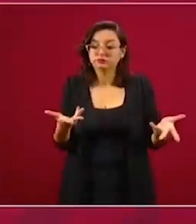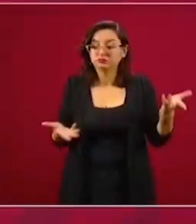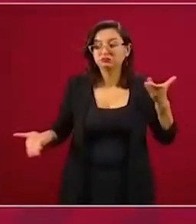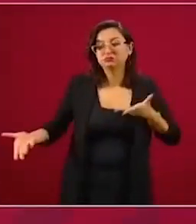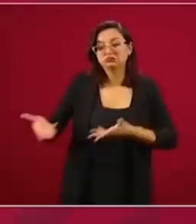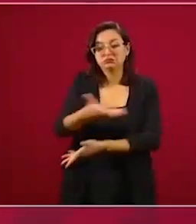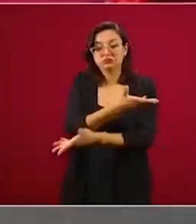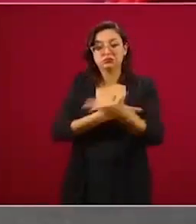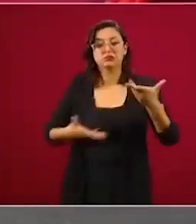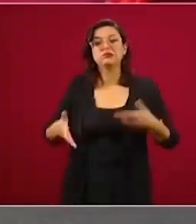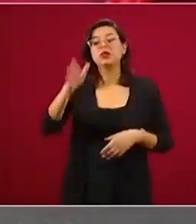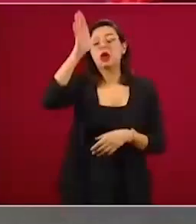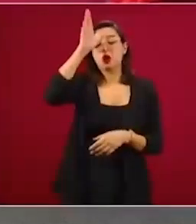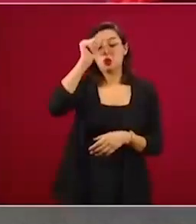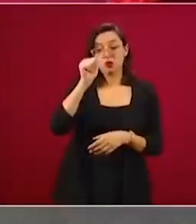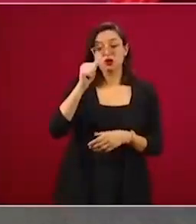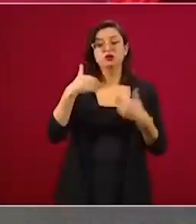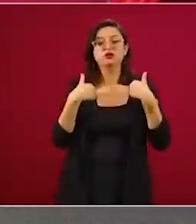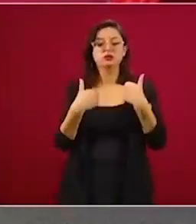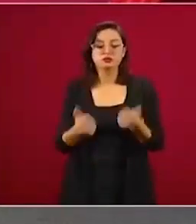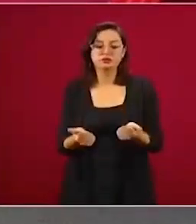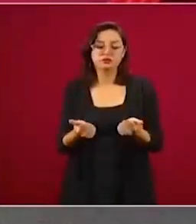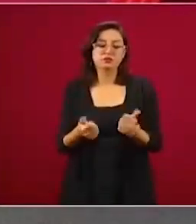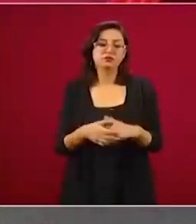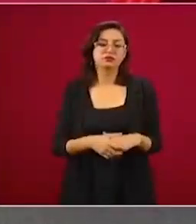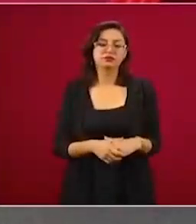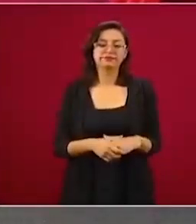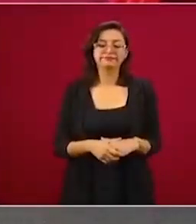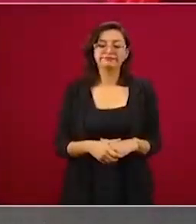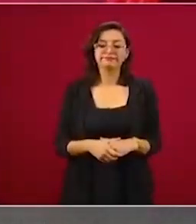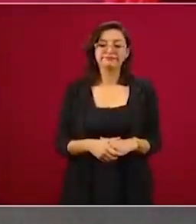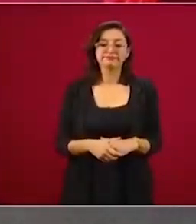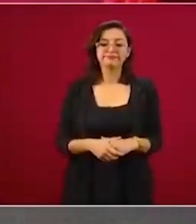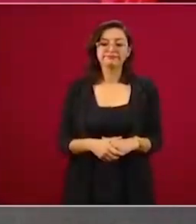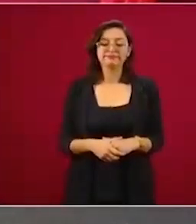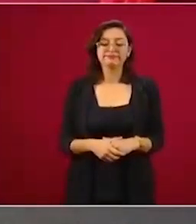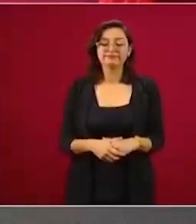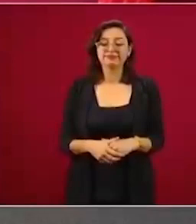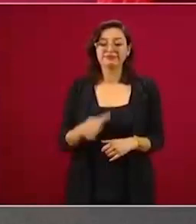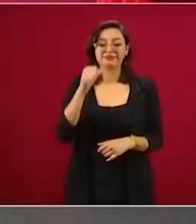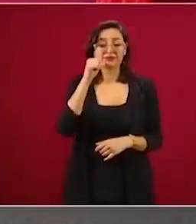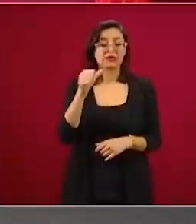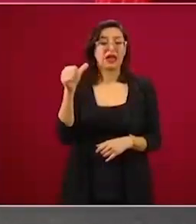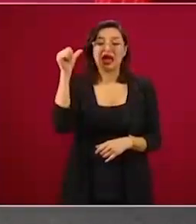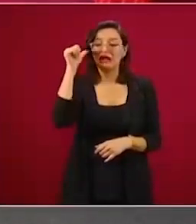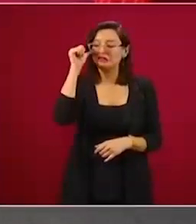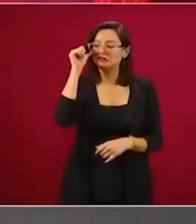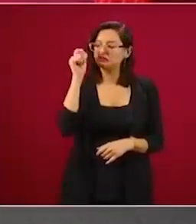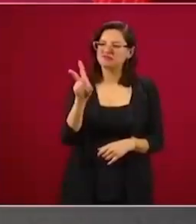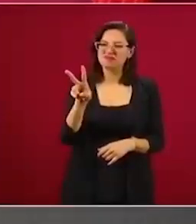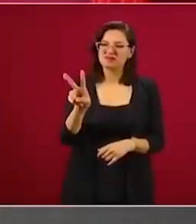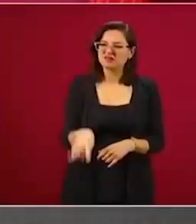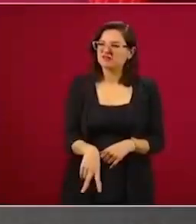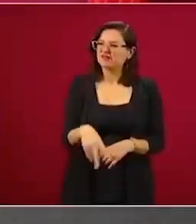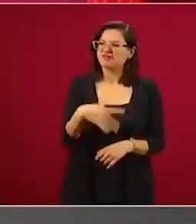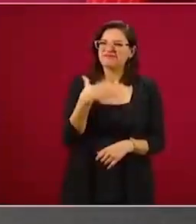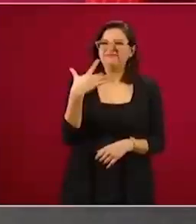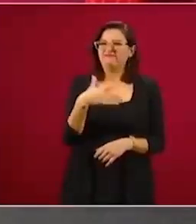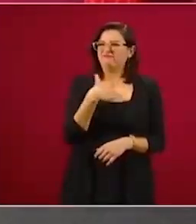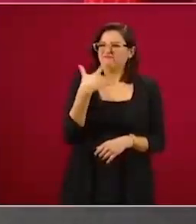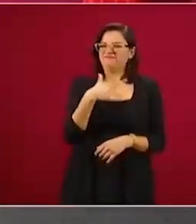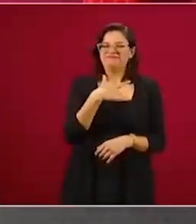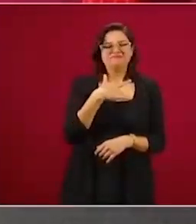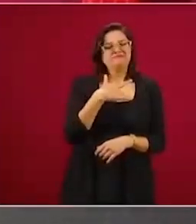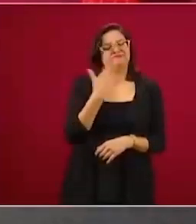Ayer no me gustó, lo digo así de manera franca, abierta, también con